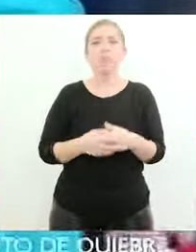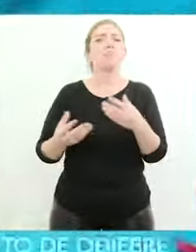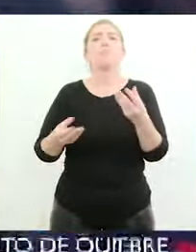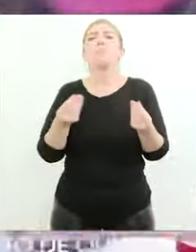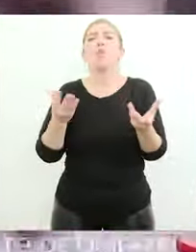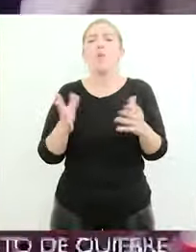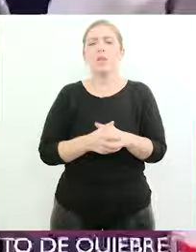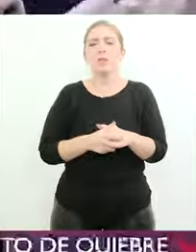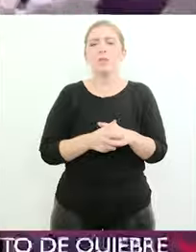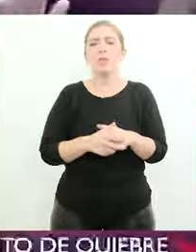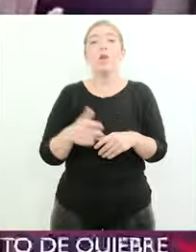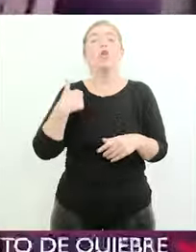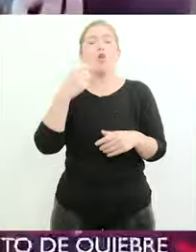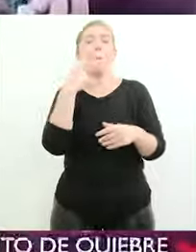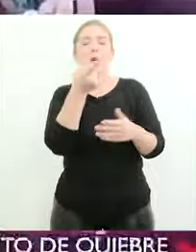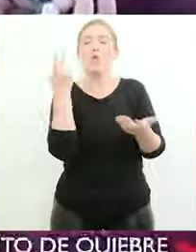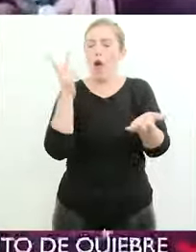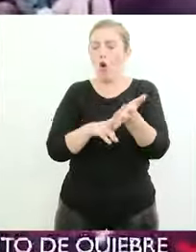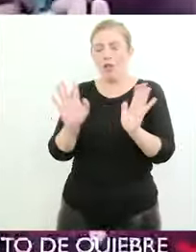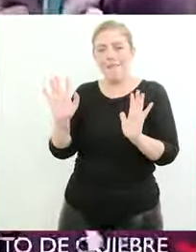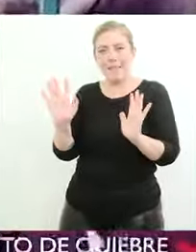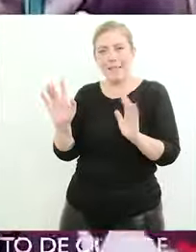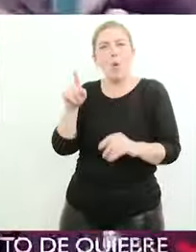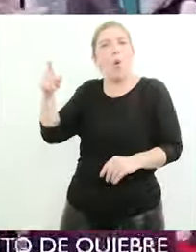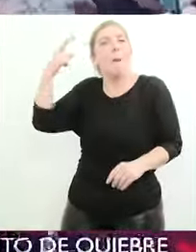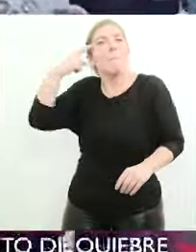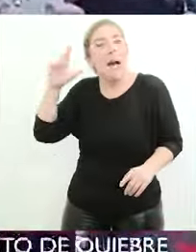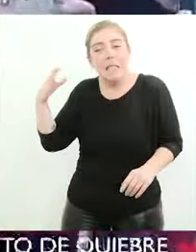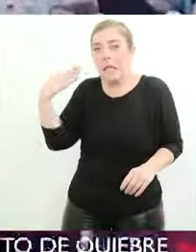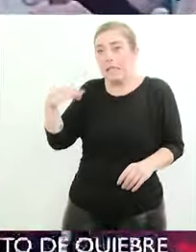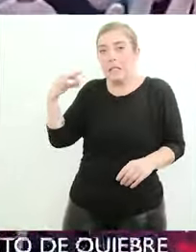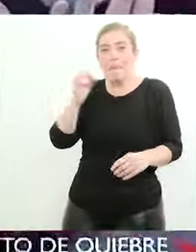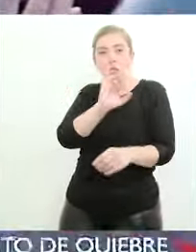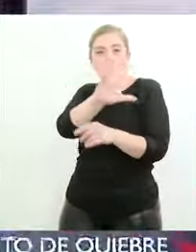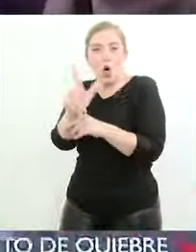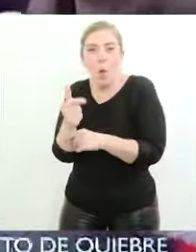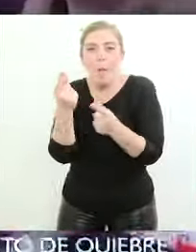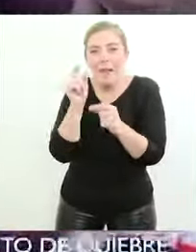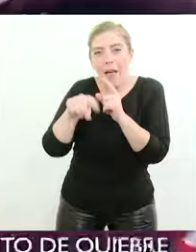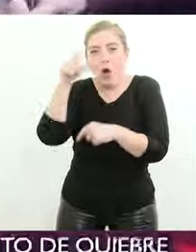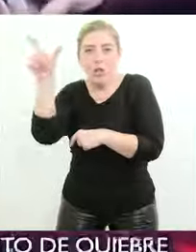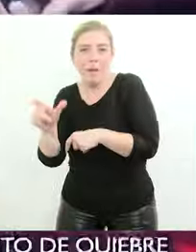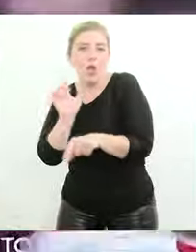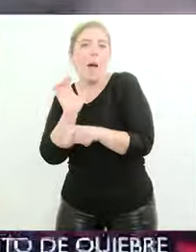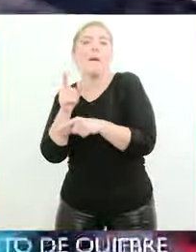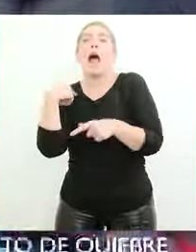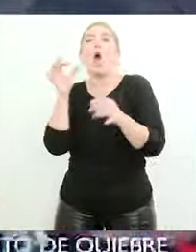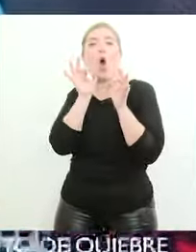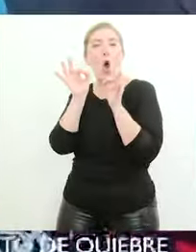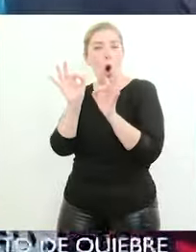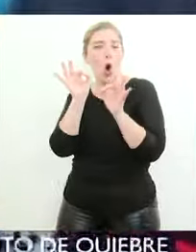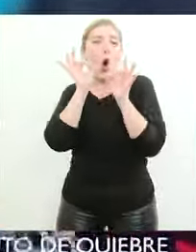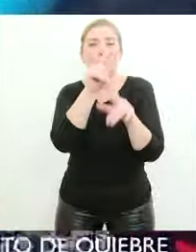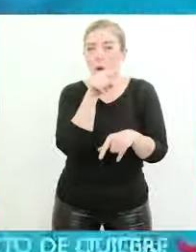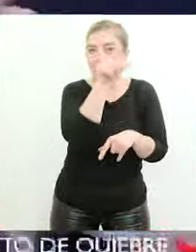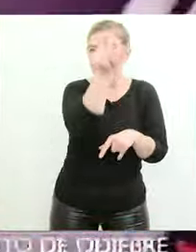la pregunta yo te devuelvo la pregunta vos crees que le tenés que robar el dinero a otro para hacer lo que alguien quiere entonces